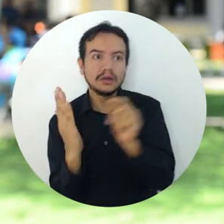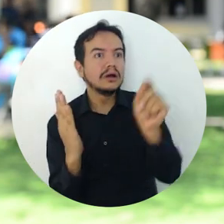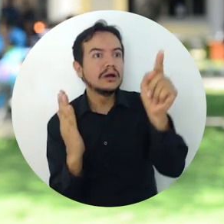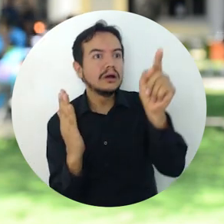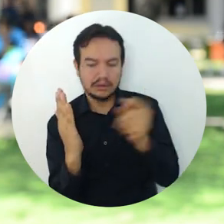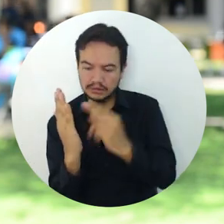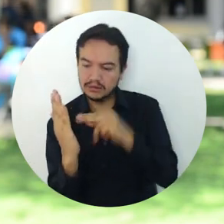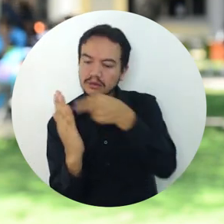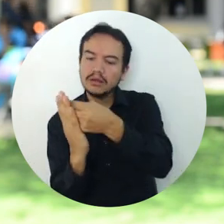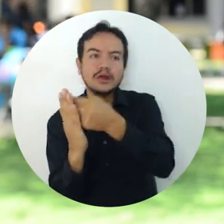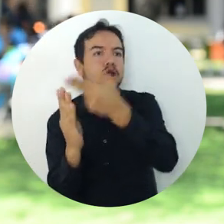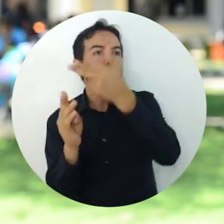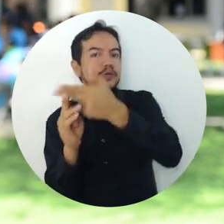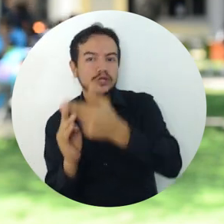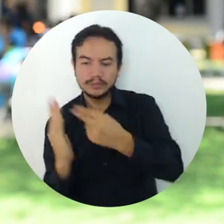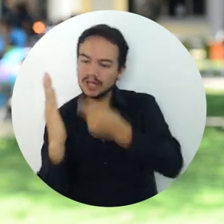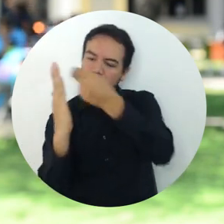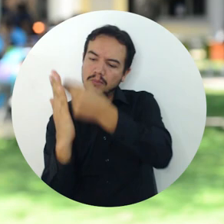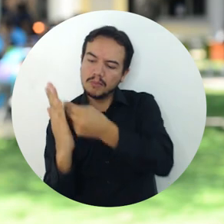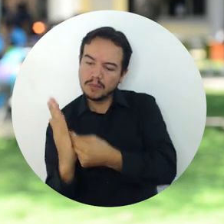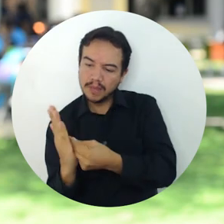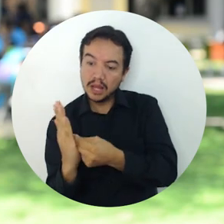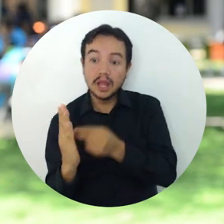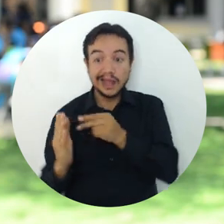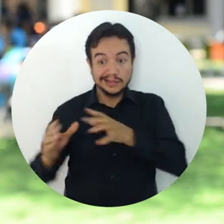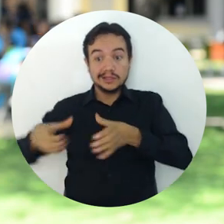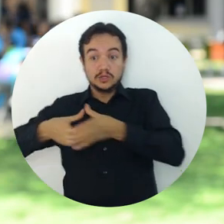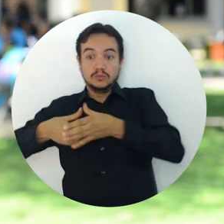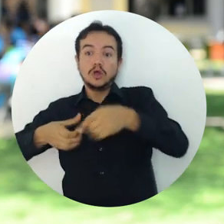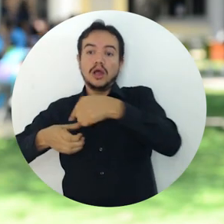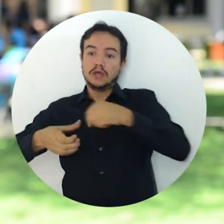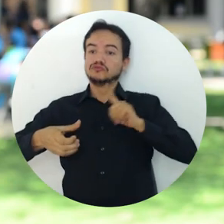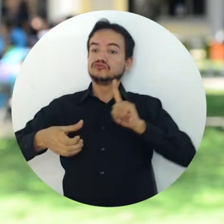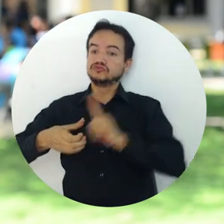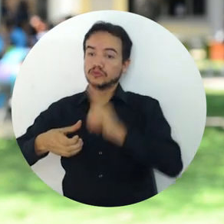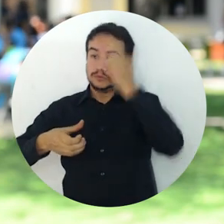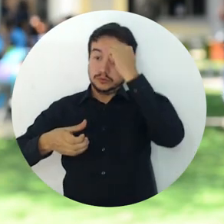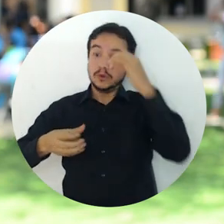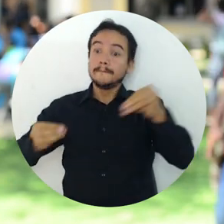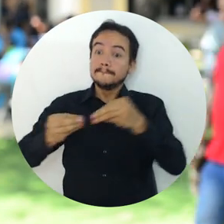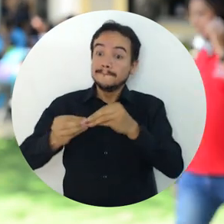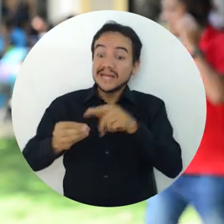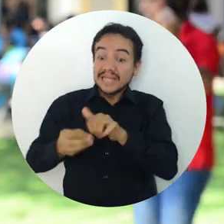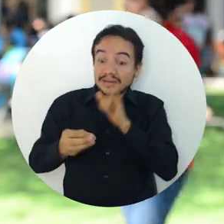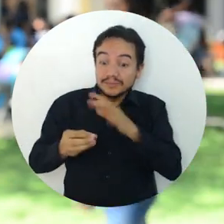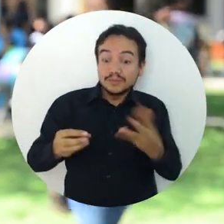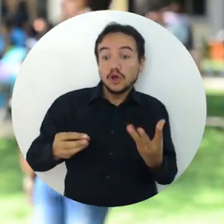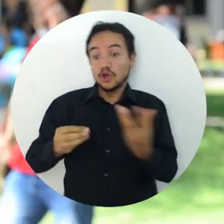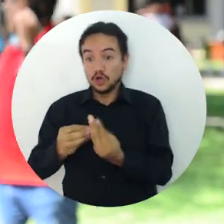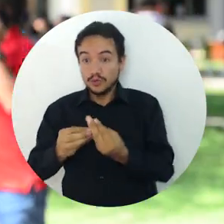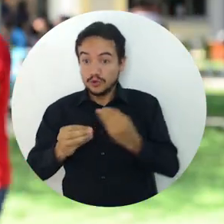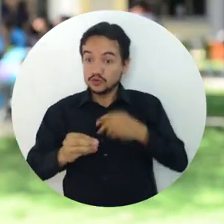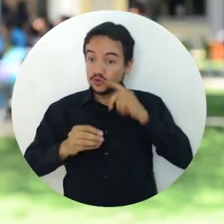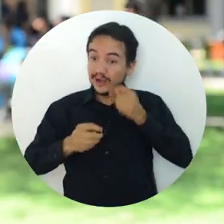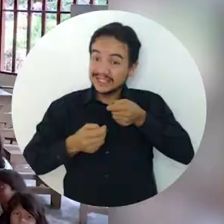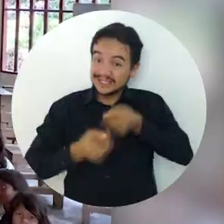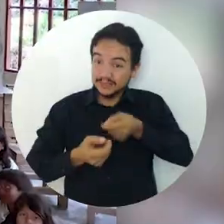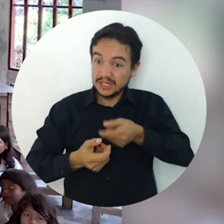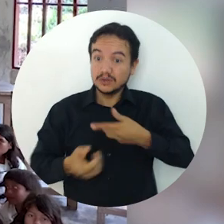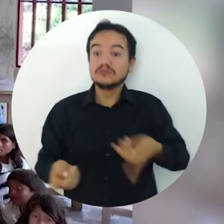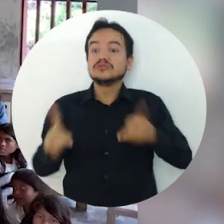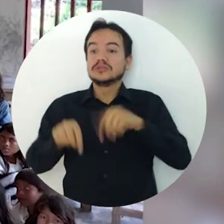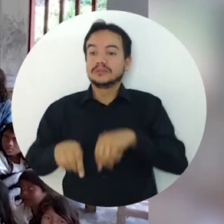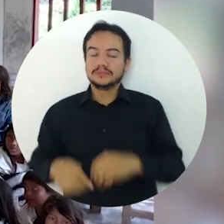docente adscrito y también se ha vinculado el semillero de esos docentes normalmente.